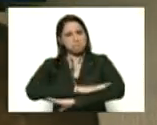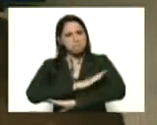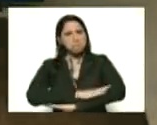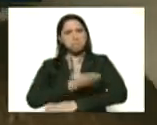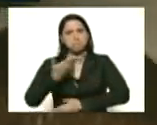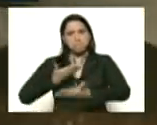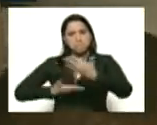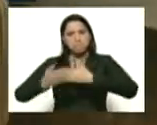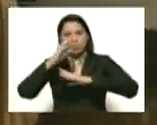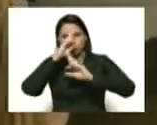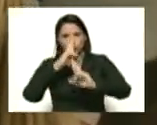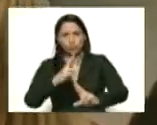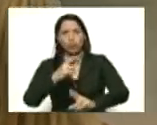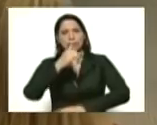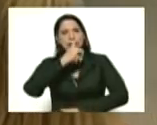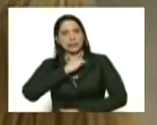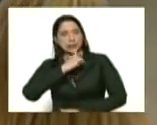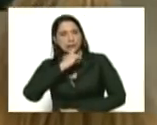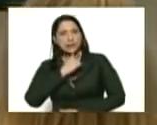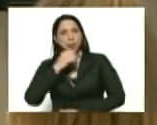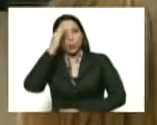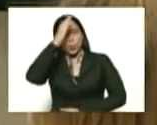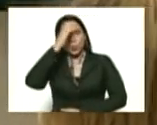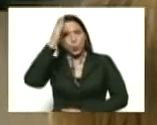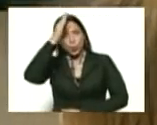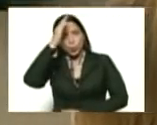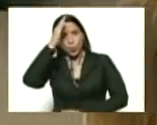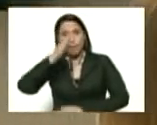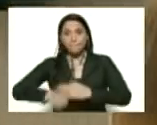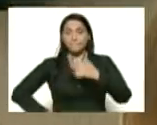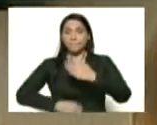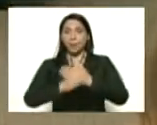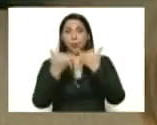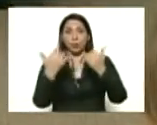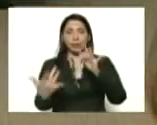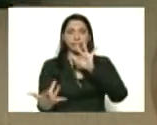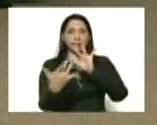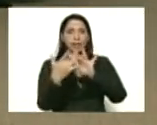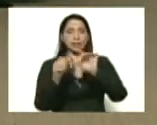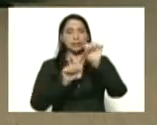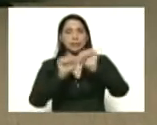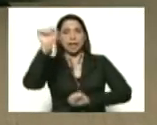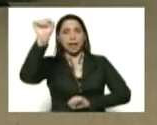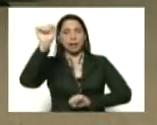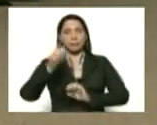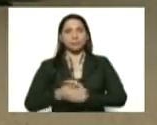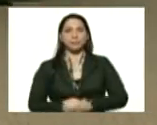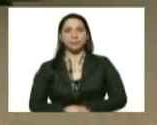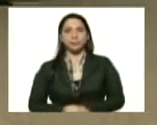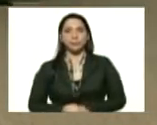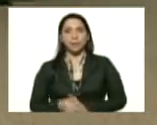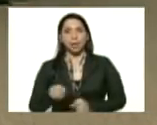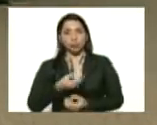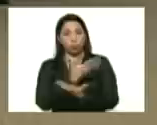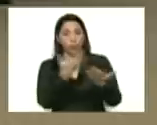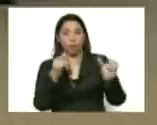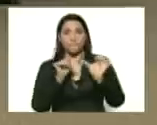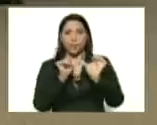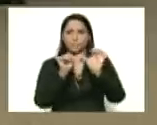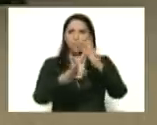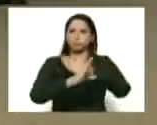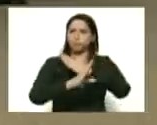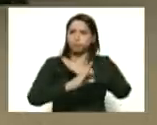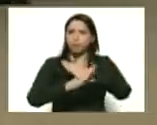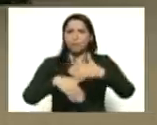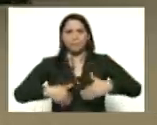colaboración su paciencia su conciencia y vámonos directo a San Cristóbal porque ahí hemos mantenido el esfuerzo